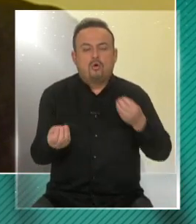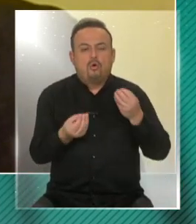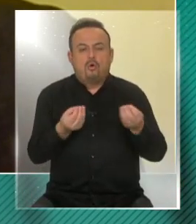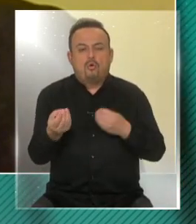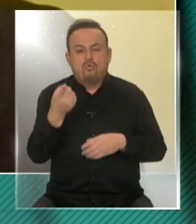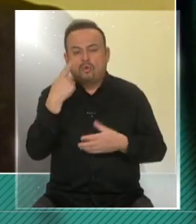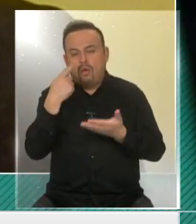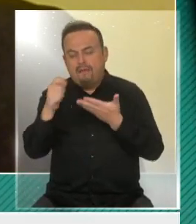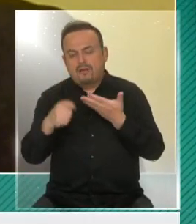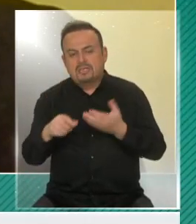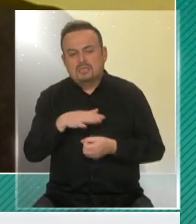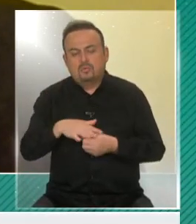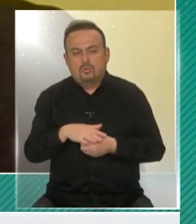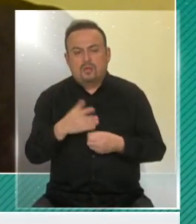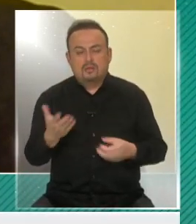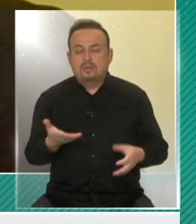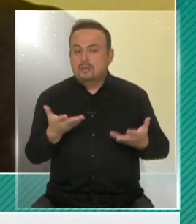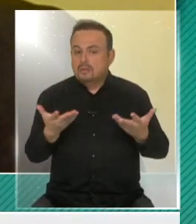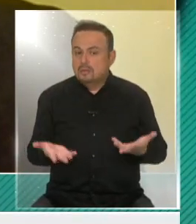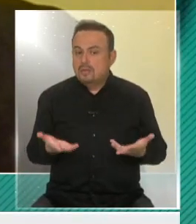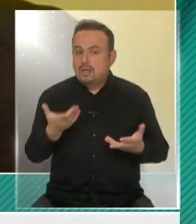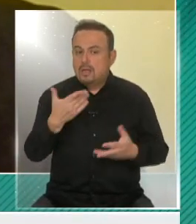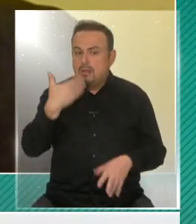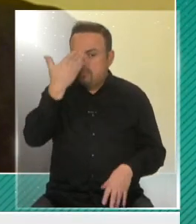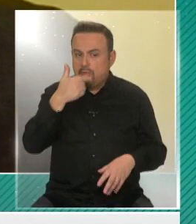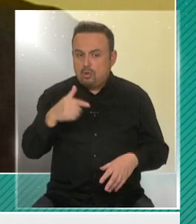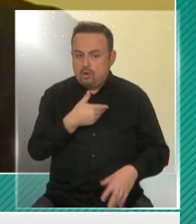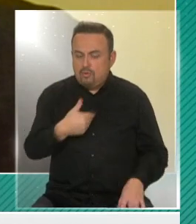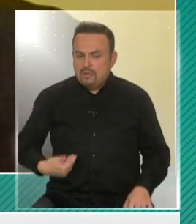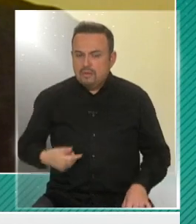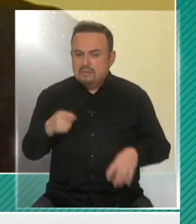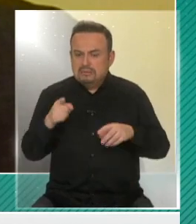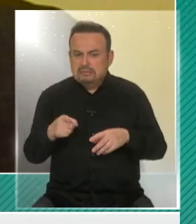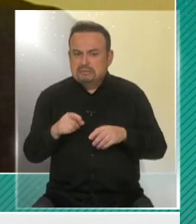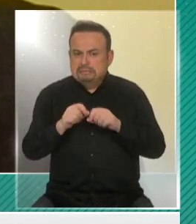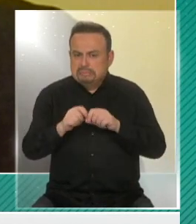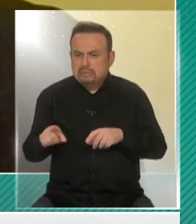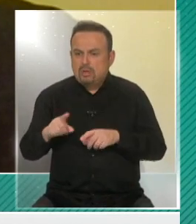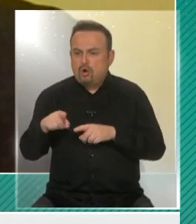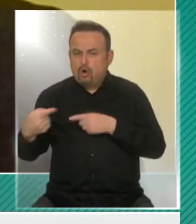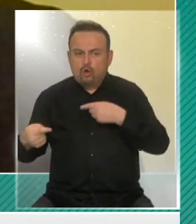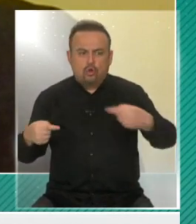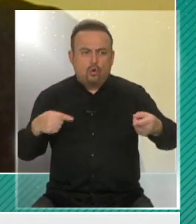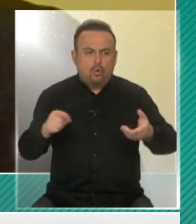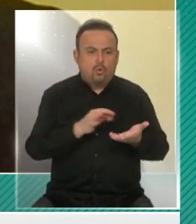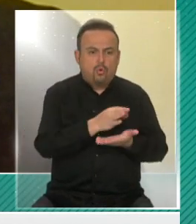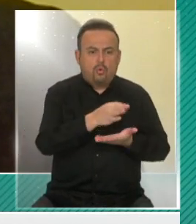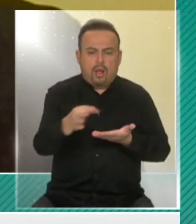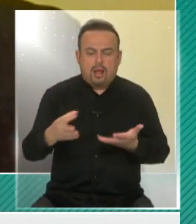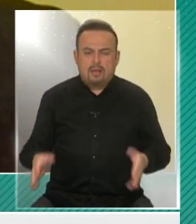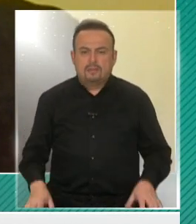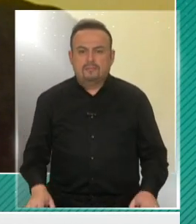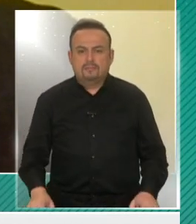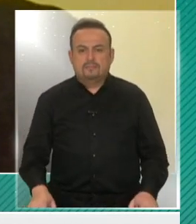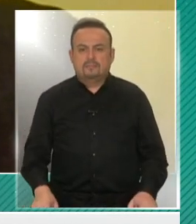¿Cómo evalúa usted esta situación? Y si hay preocupación de parte del gobierno de que esto pueda empezar a repetirse en otros sectores del país.